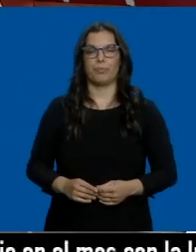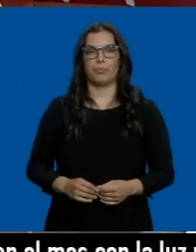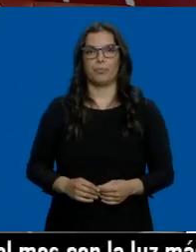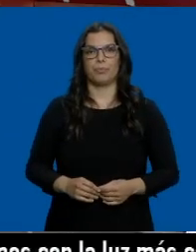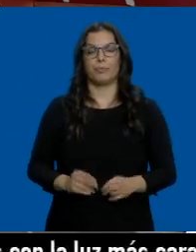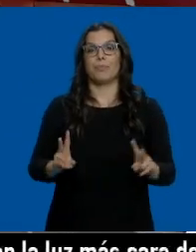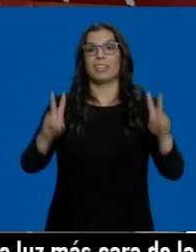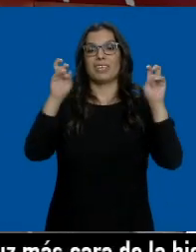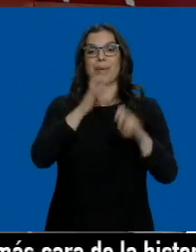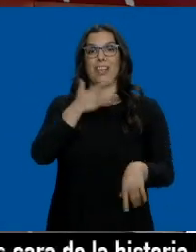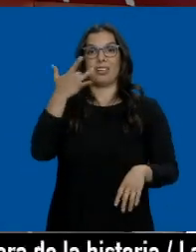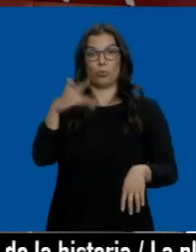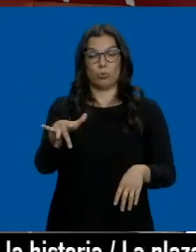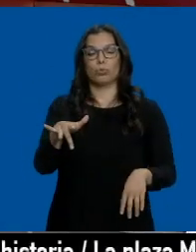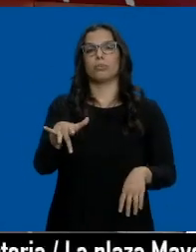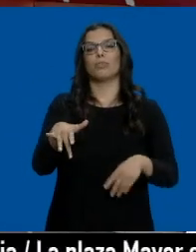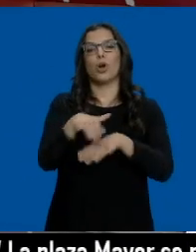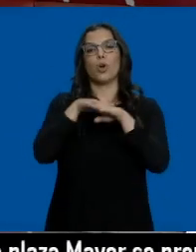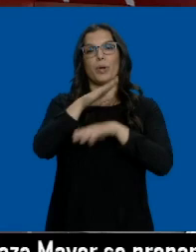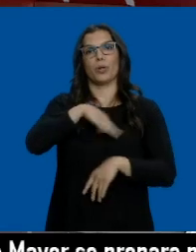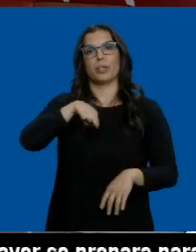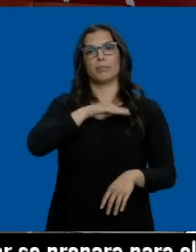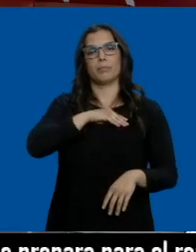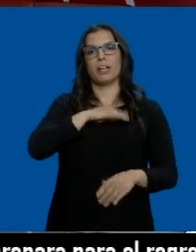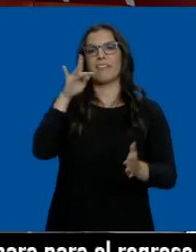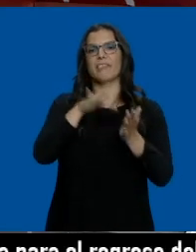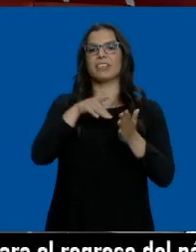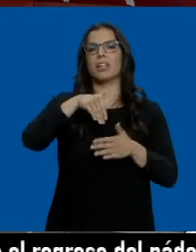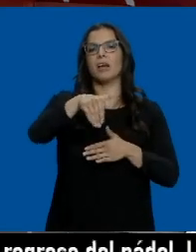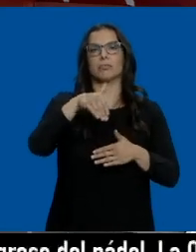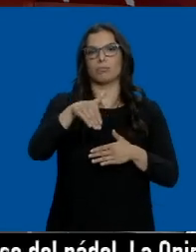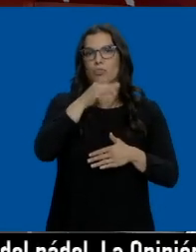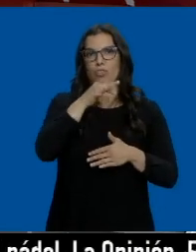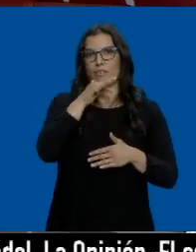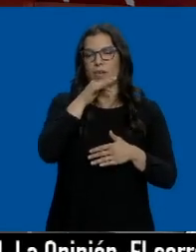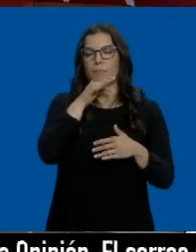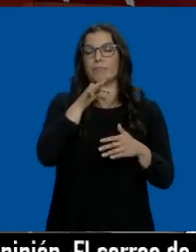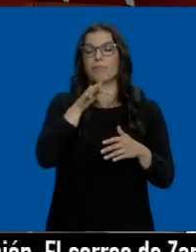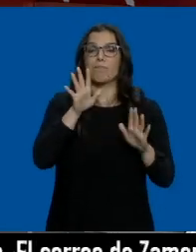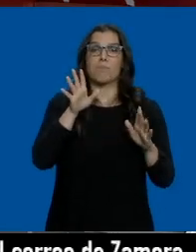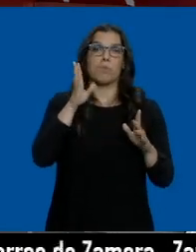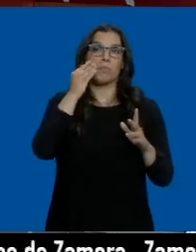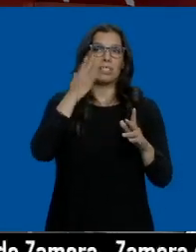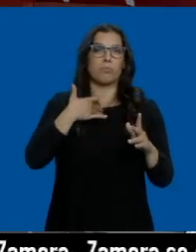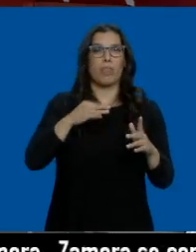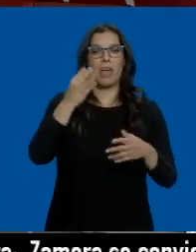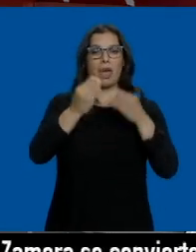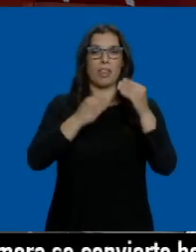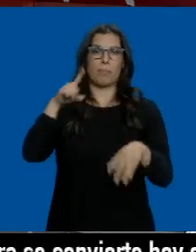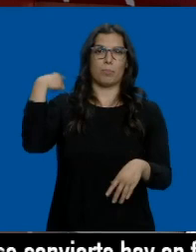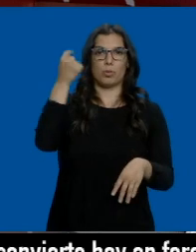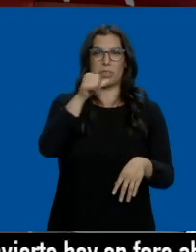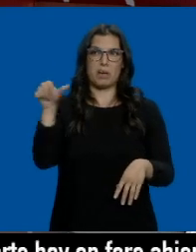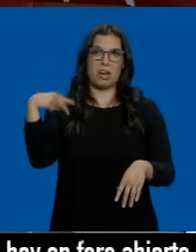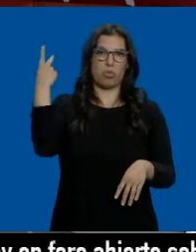Sobre los indultos, el gobierno central no fija fecha aún de su aprobación, pero espera que pueda hacerlo la semana que